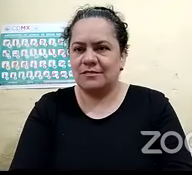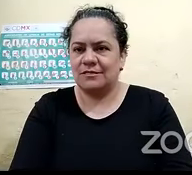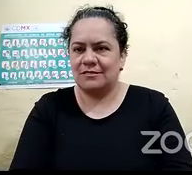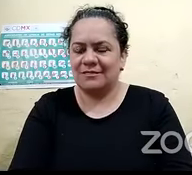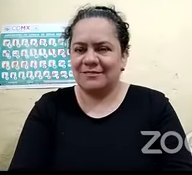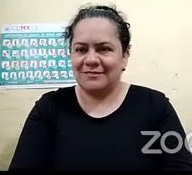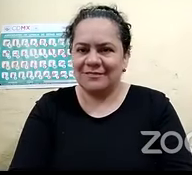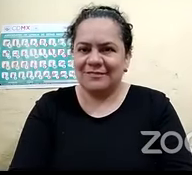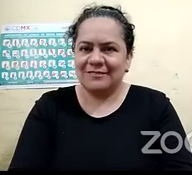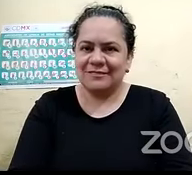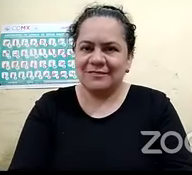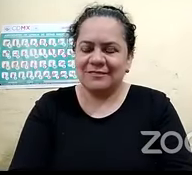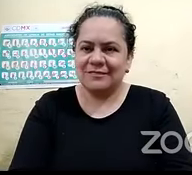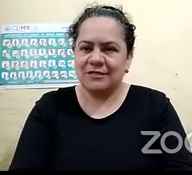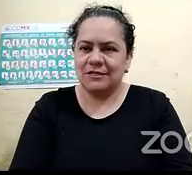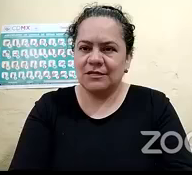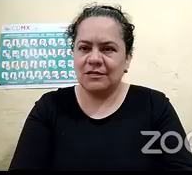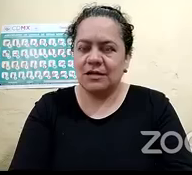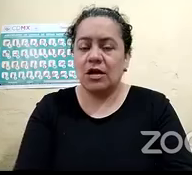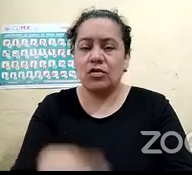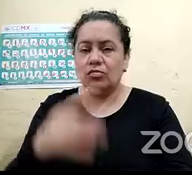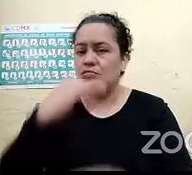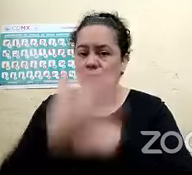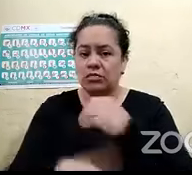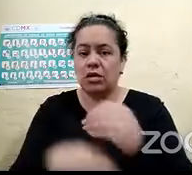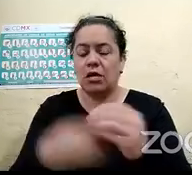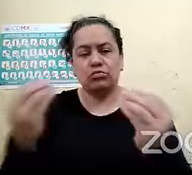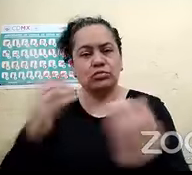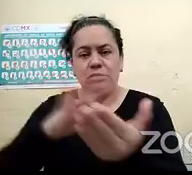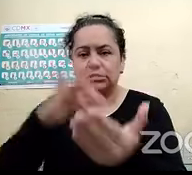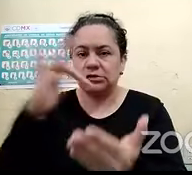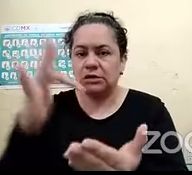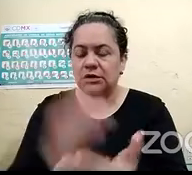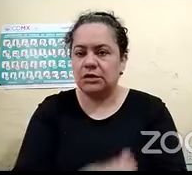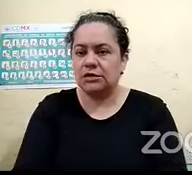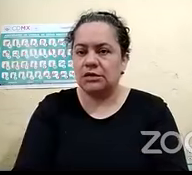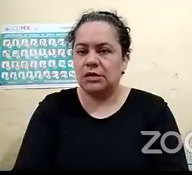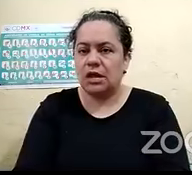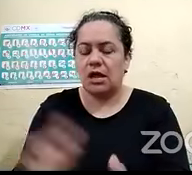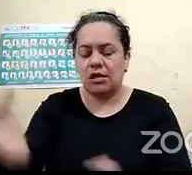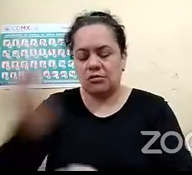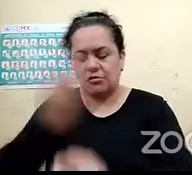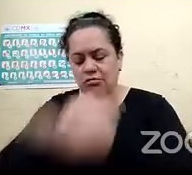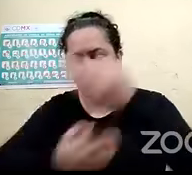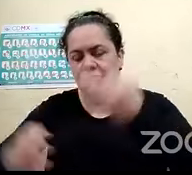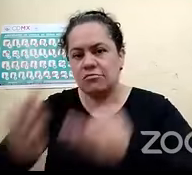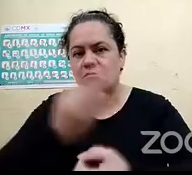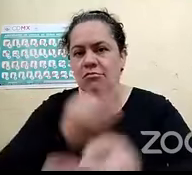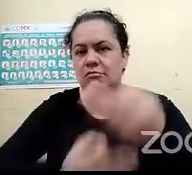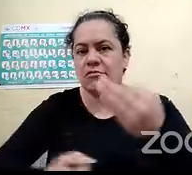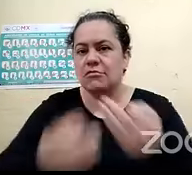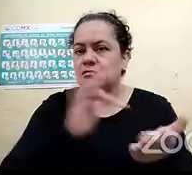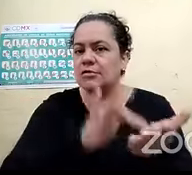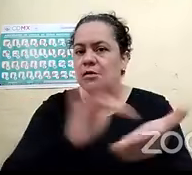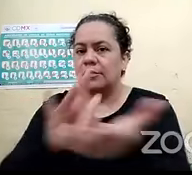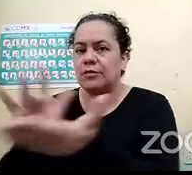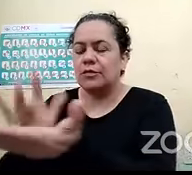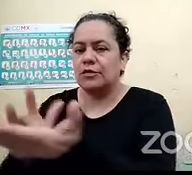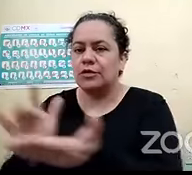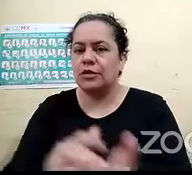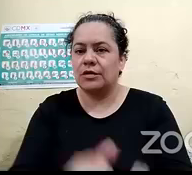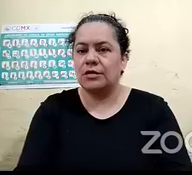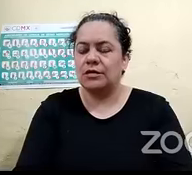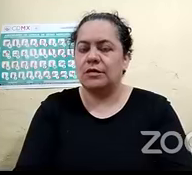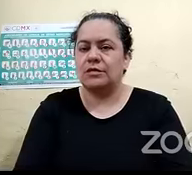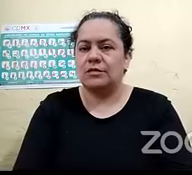me gustaría darle las gracias a todos quienes nos estuvieron apoyando como decíamos de manera directa o indirecta para